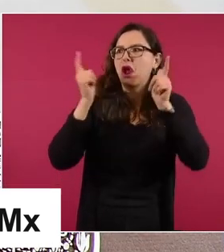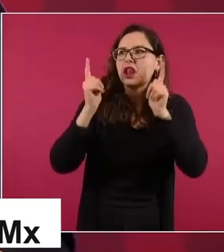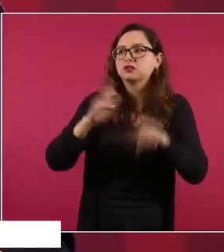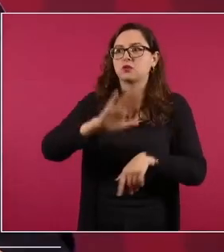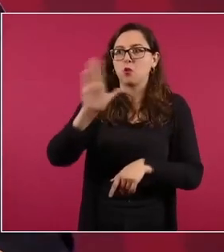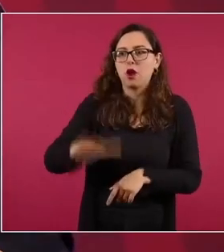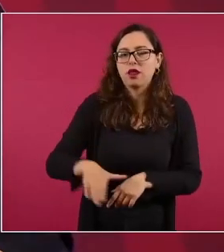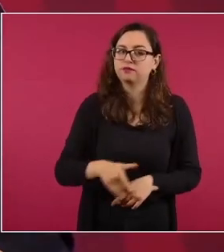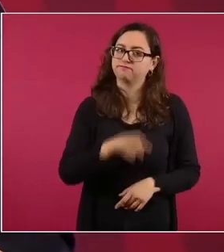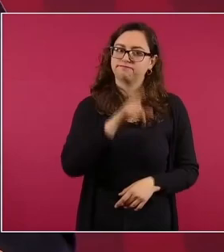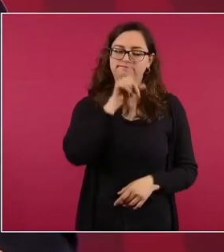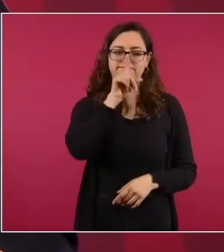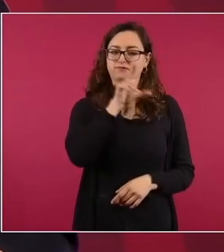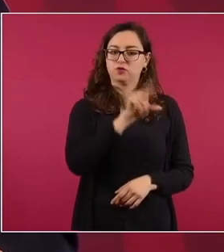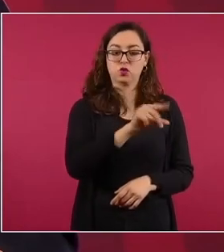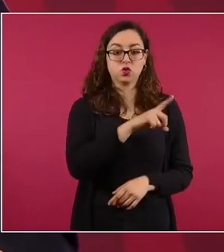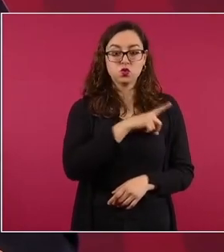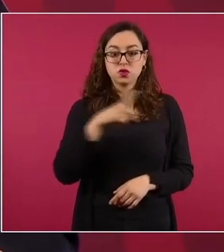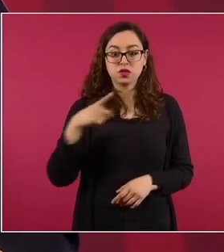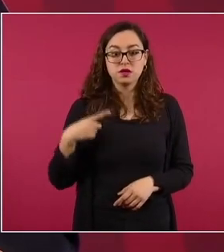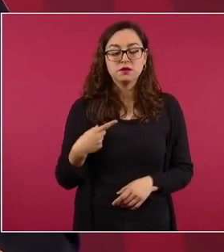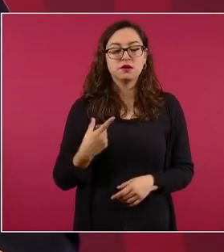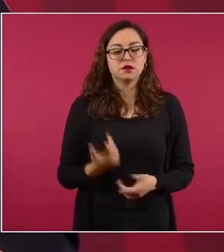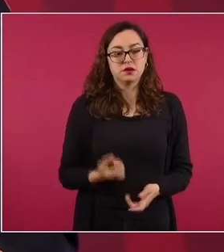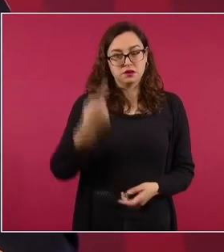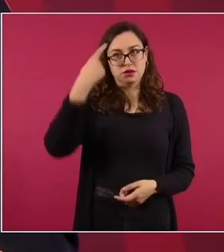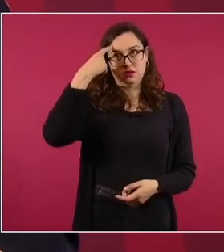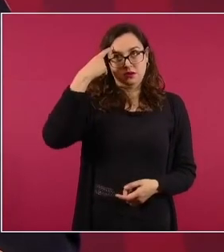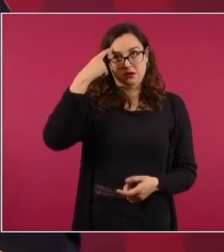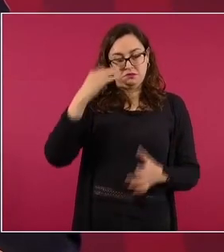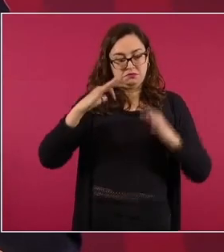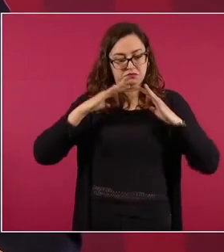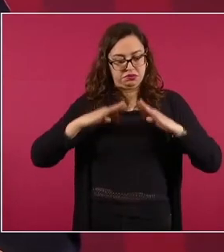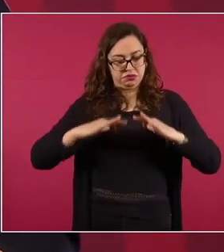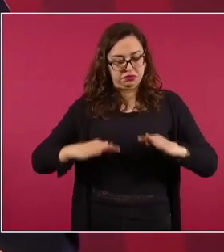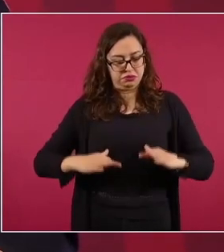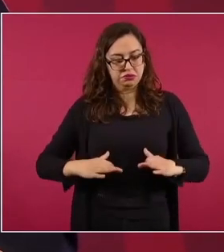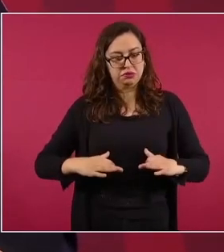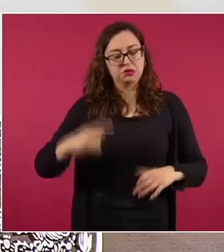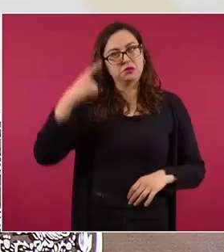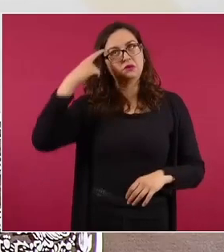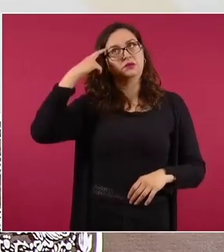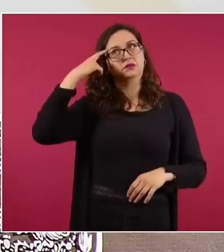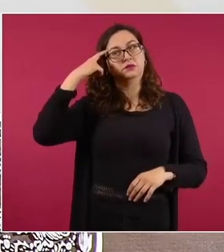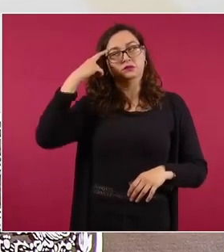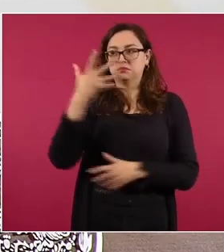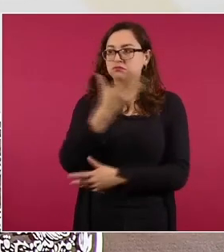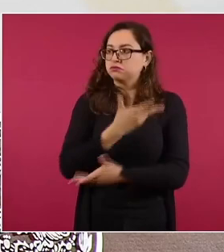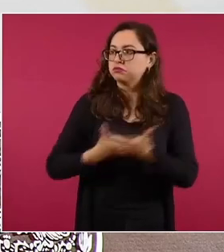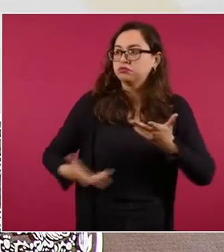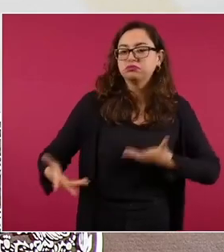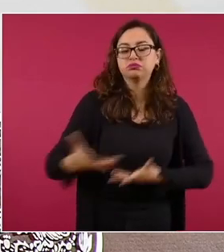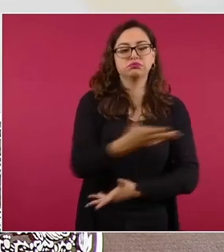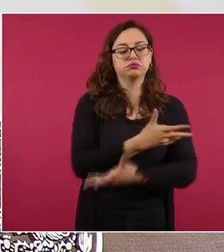estar bien con uno mismo, con nuestra conciencia, con el prójimo y ser